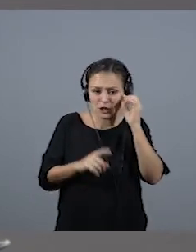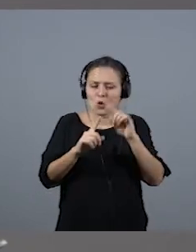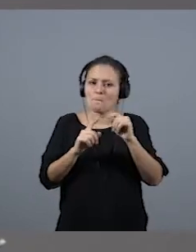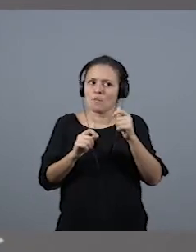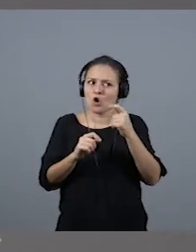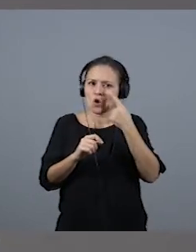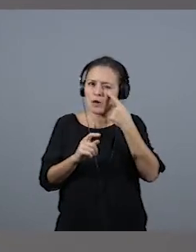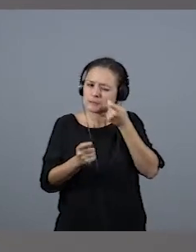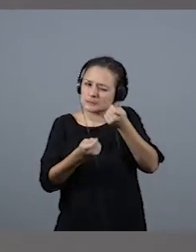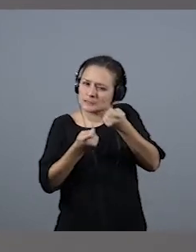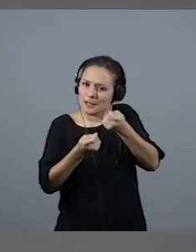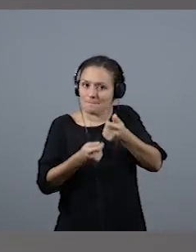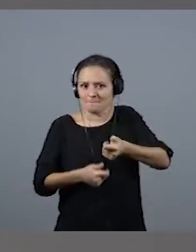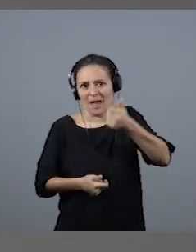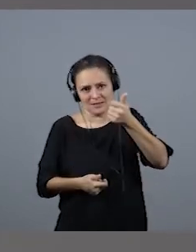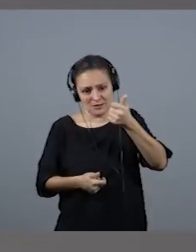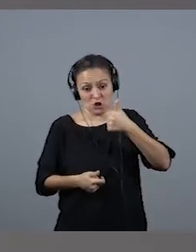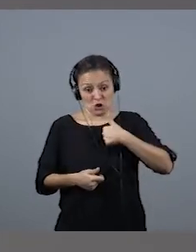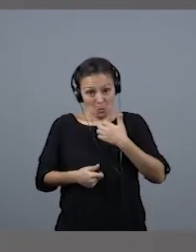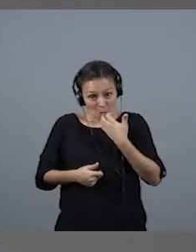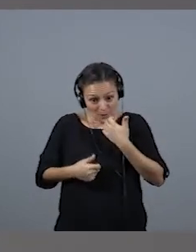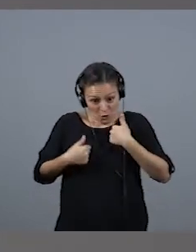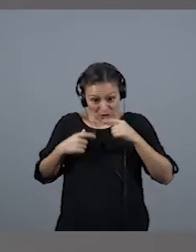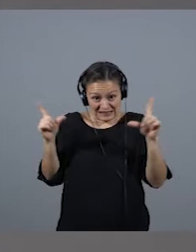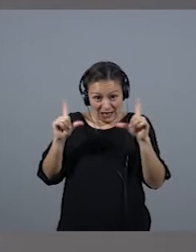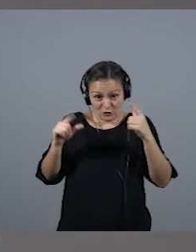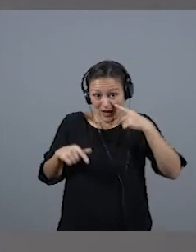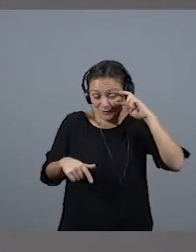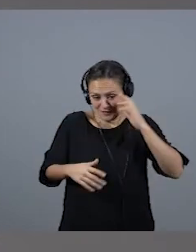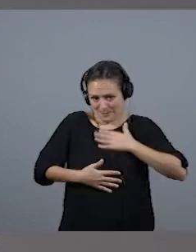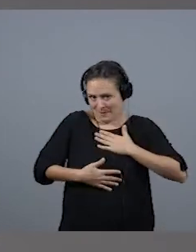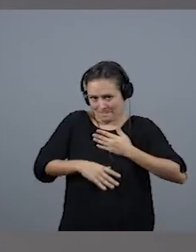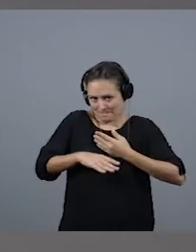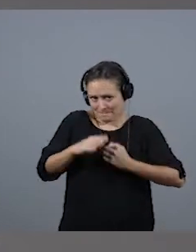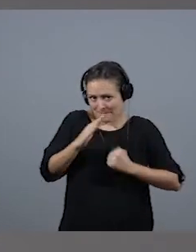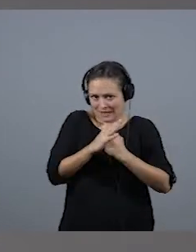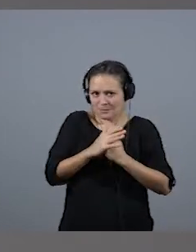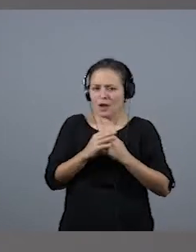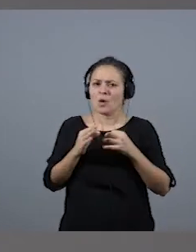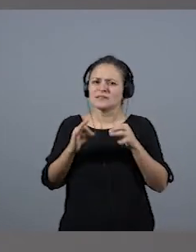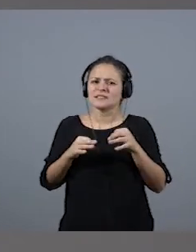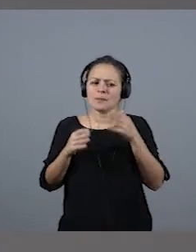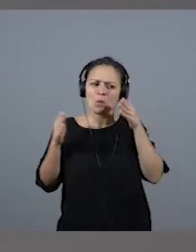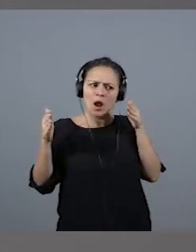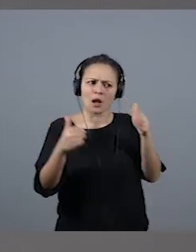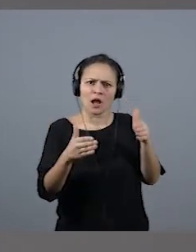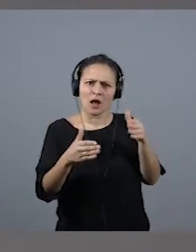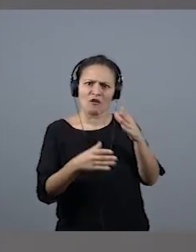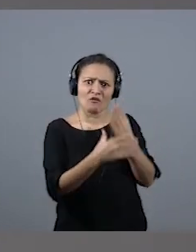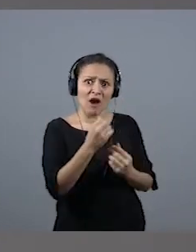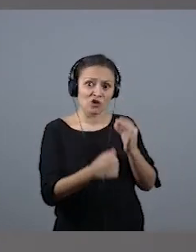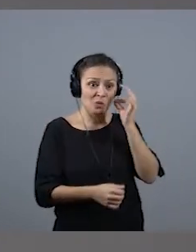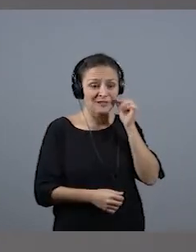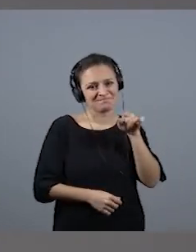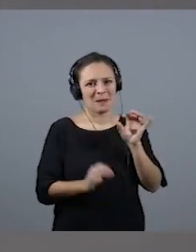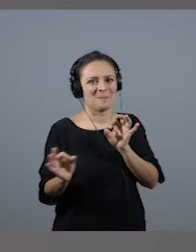que el hombre. Por supuesto. Yo en televisión, por lo menos, que es la mayor experiencia que tengo, siempre se nos ha puesto un mayor foco. Si una mujer lo hace mal, es porque no está